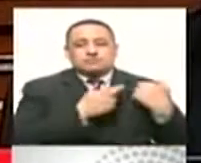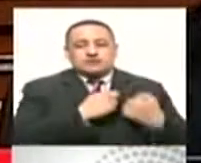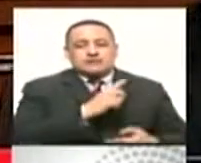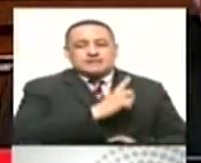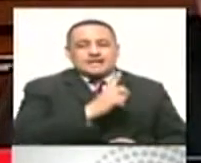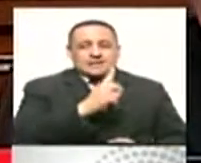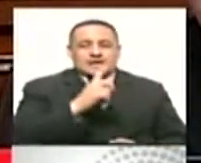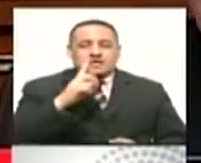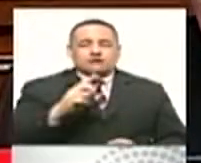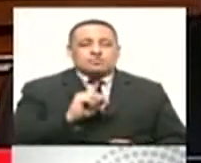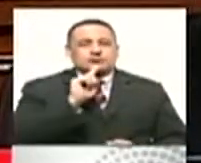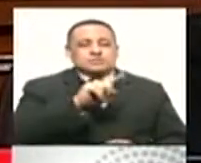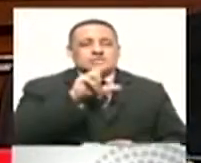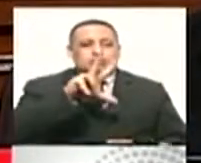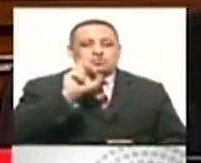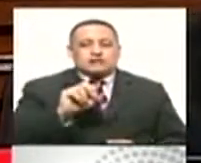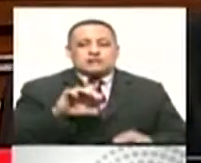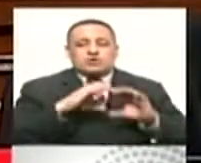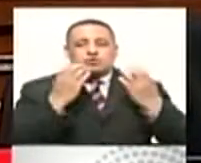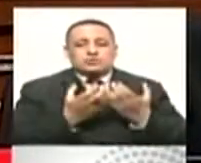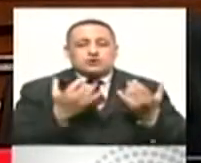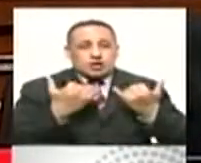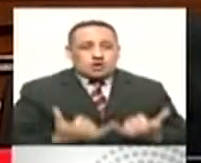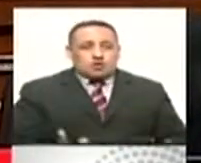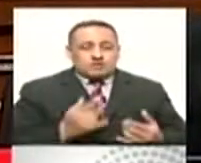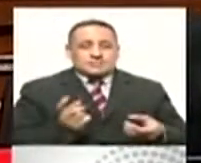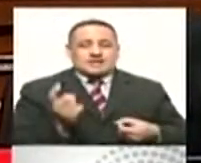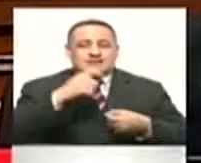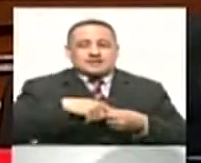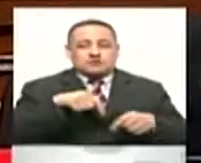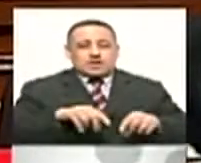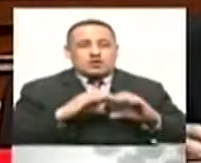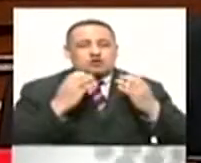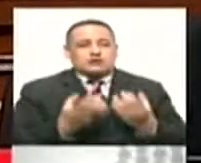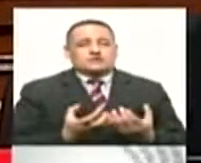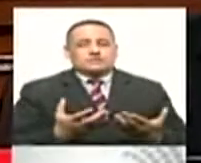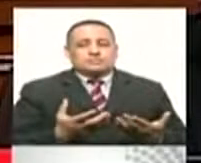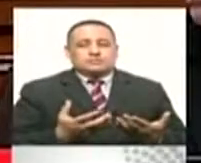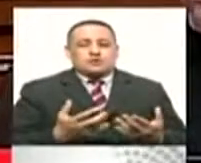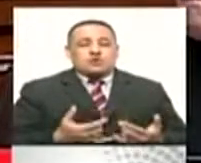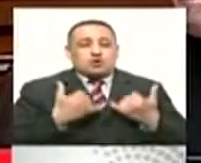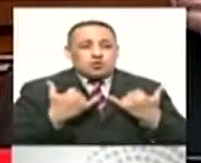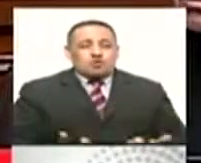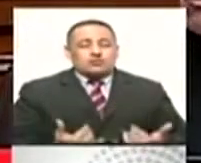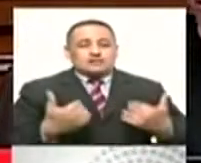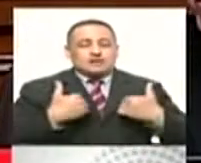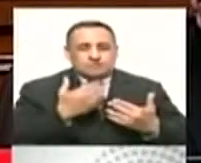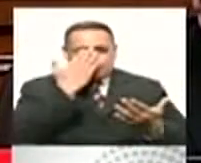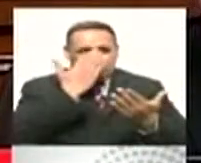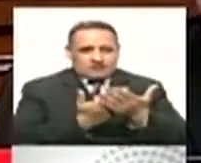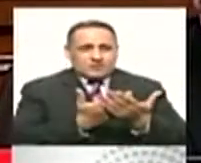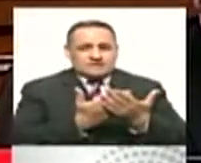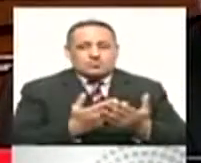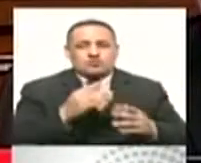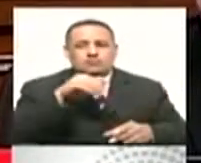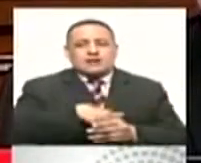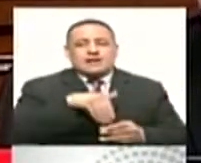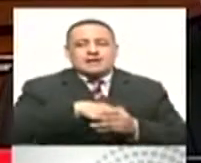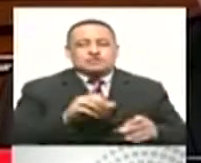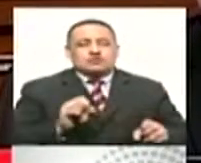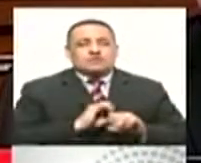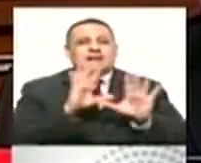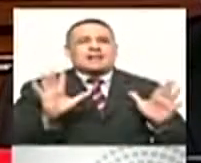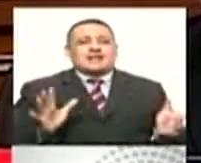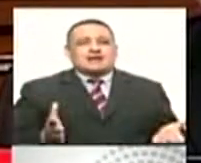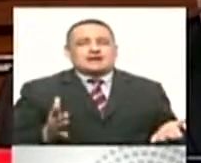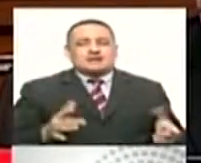las elecciones y de mantener, digamos, a la población informada para poder realizar justamente un voto